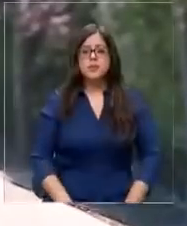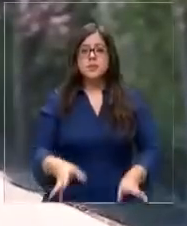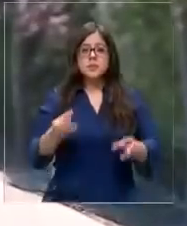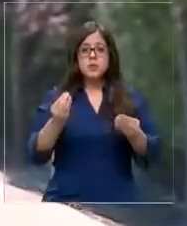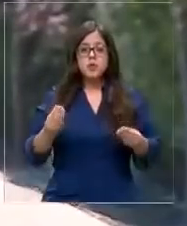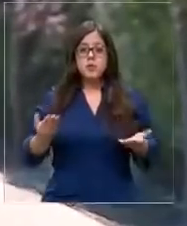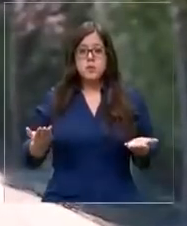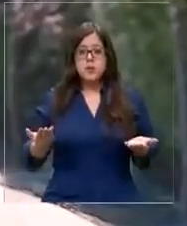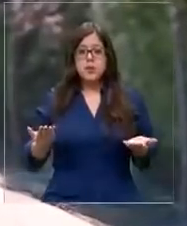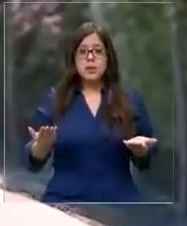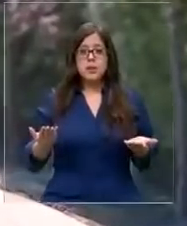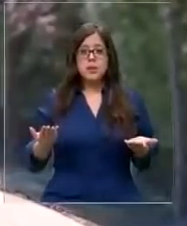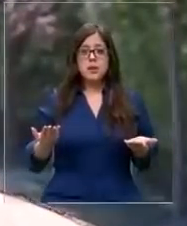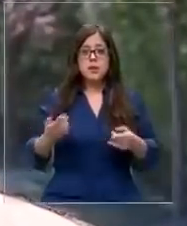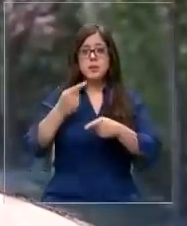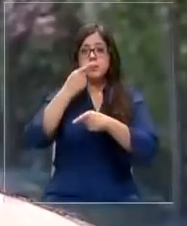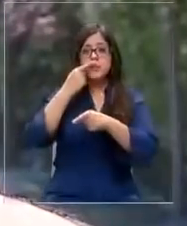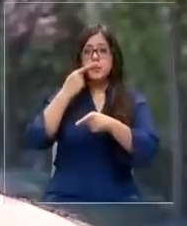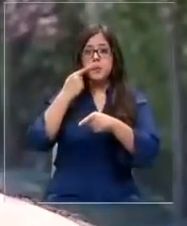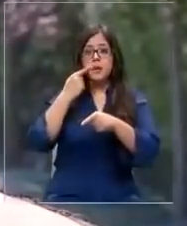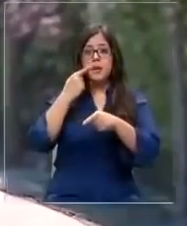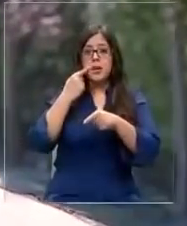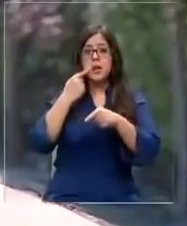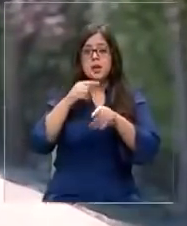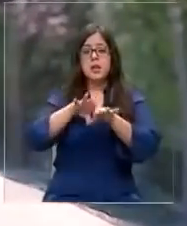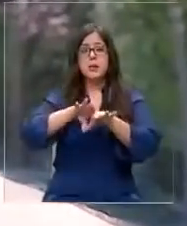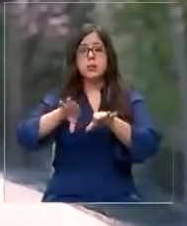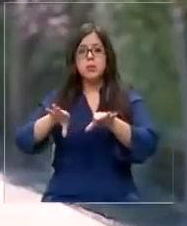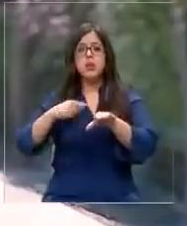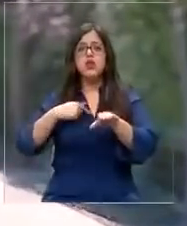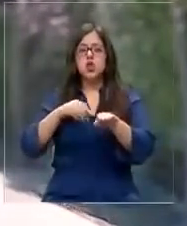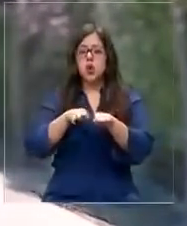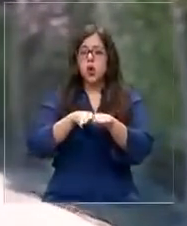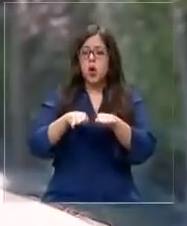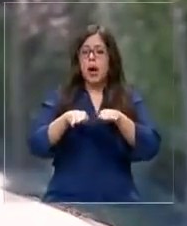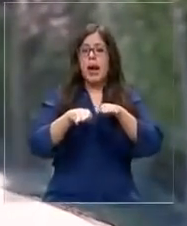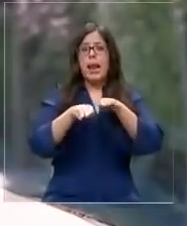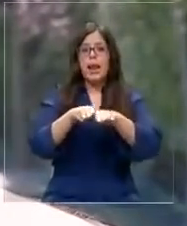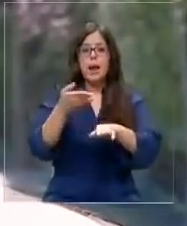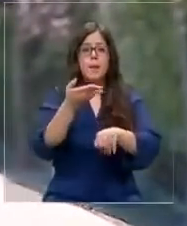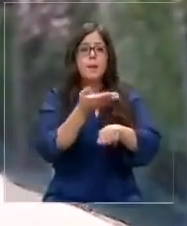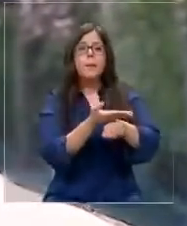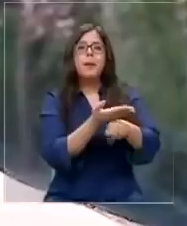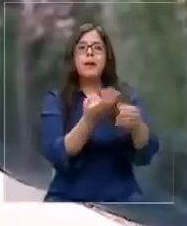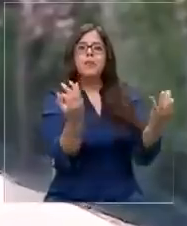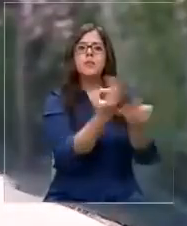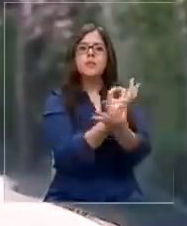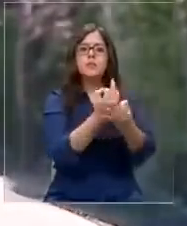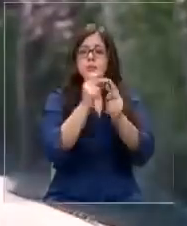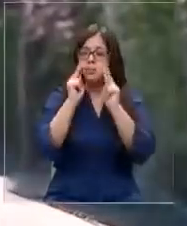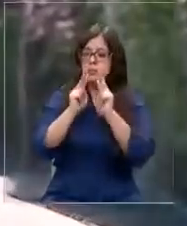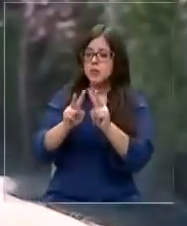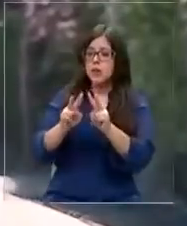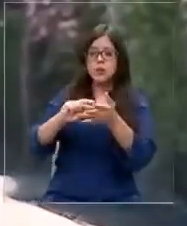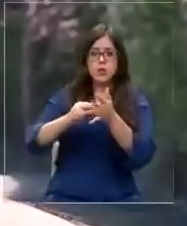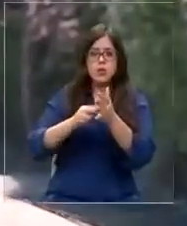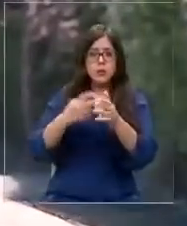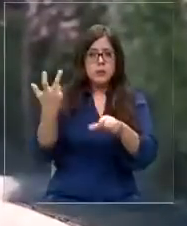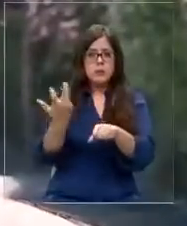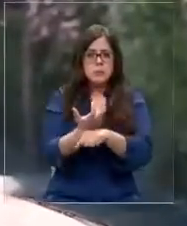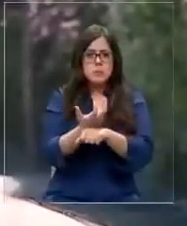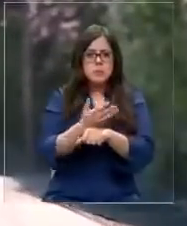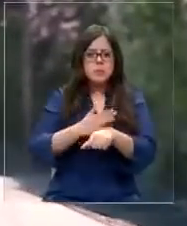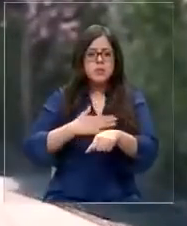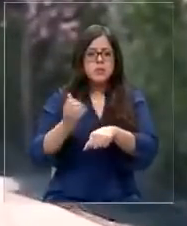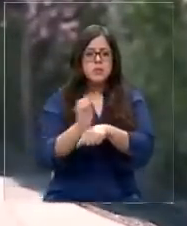Obviamente me separó él, yo me paré al lado para pedirle explicaciones y para ver los daños de mi vehículo y poder hacer